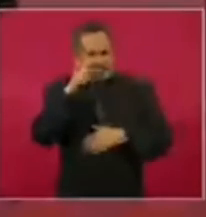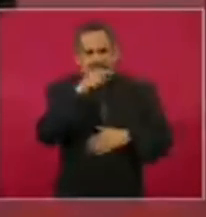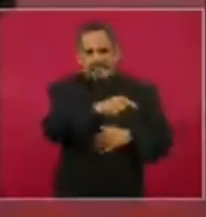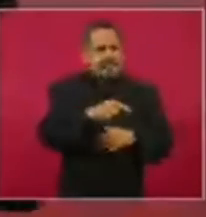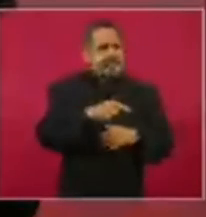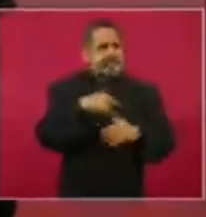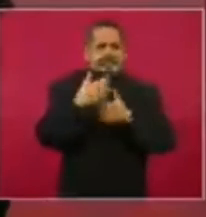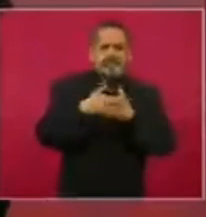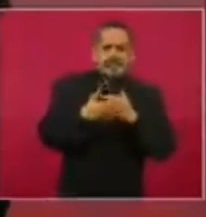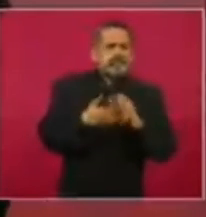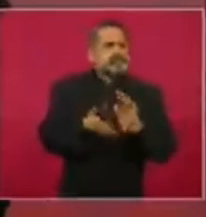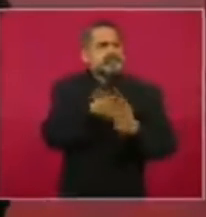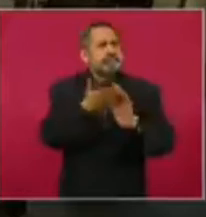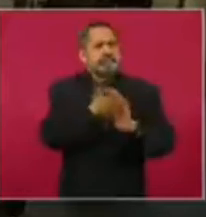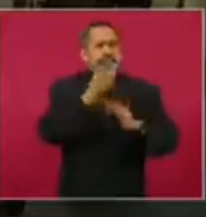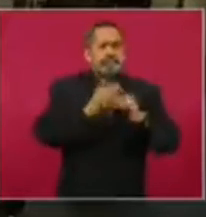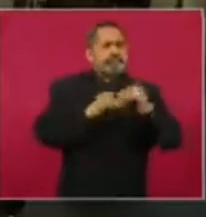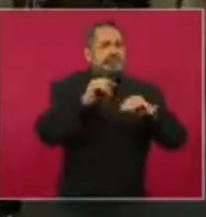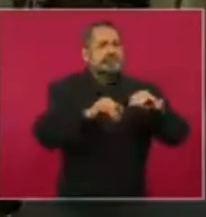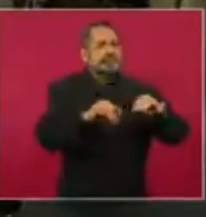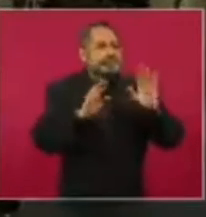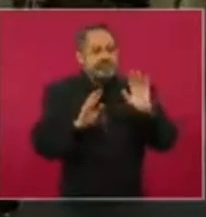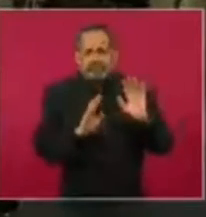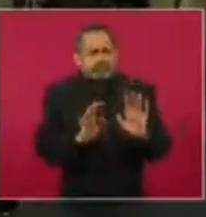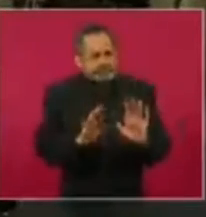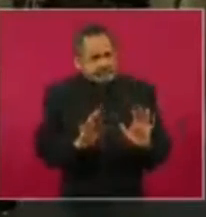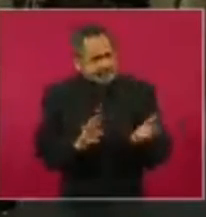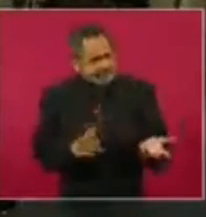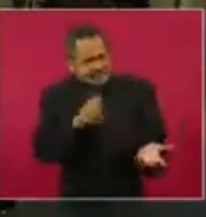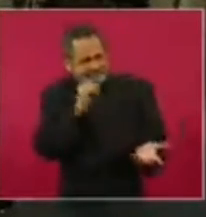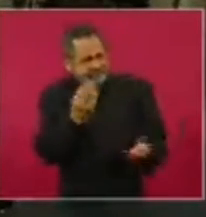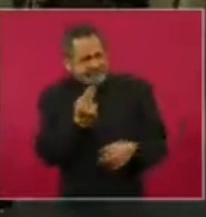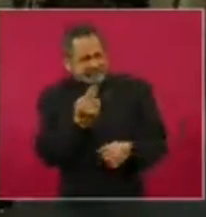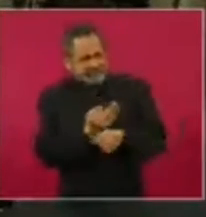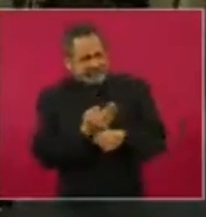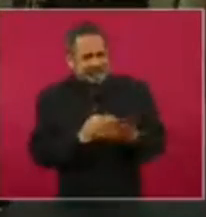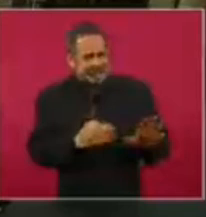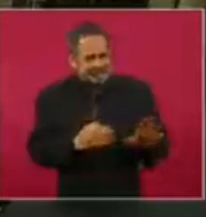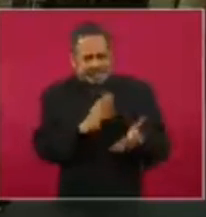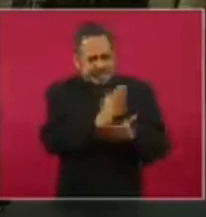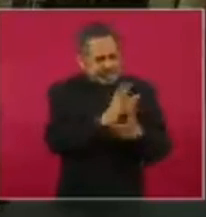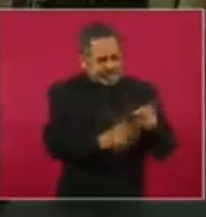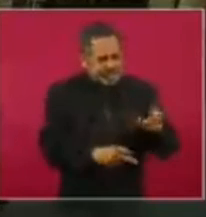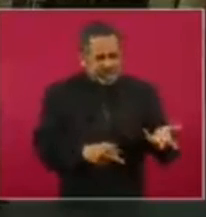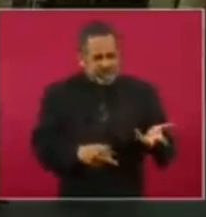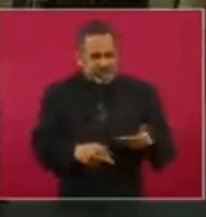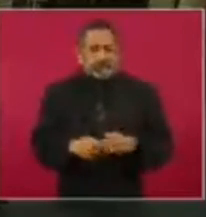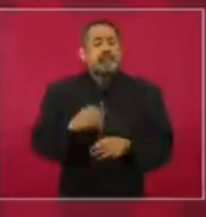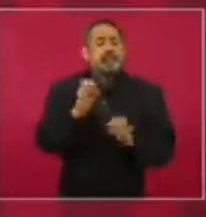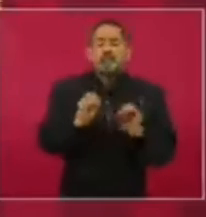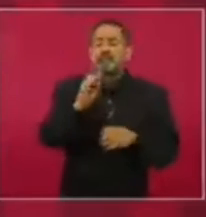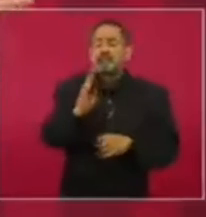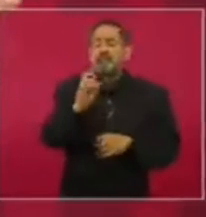construcción de algunas áreas que ahora no son necesarias, que se suspenda ese bono